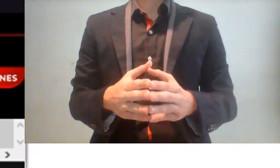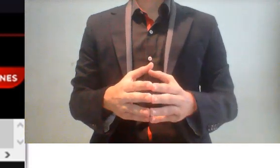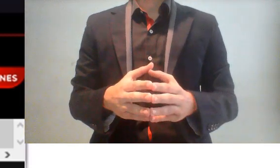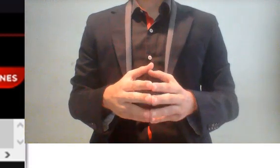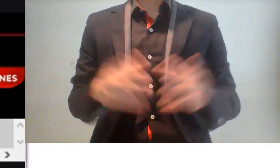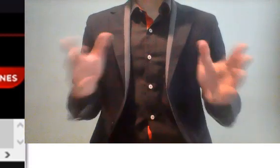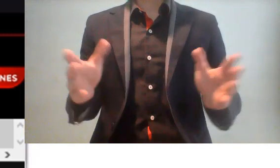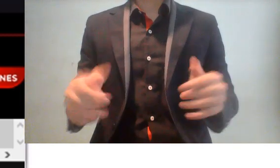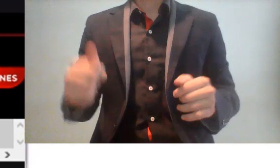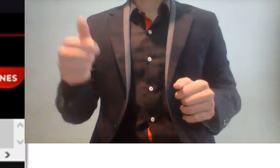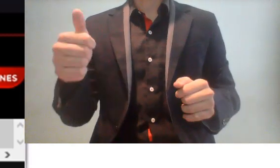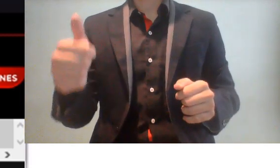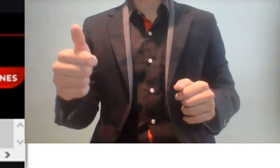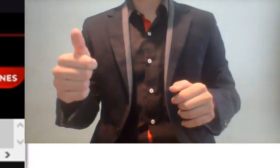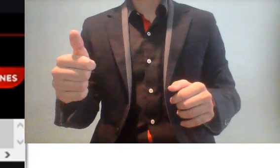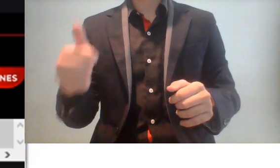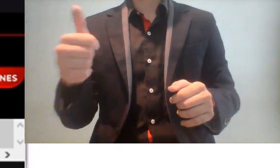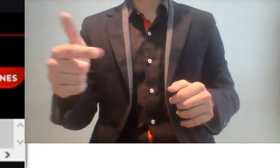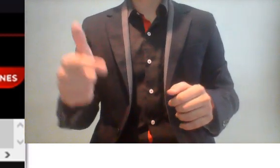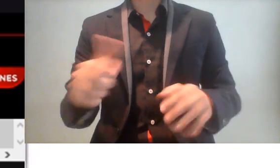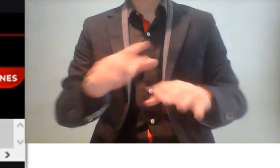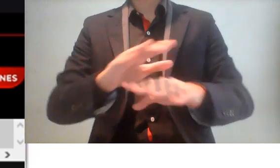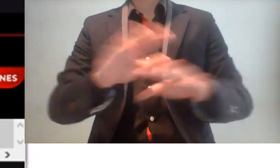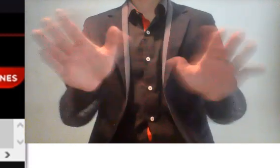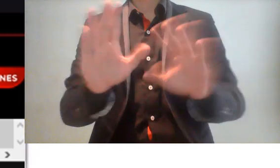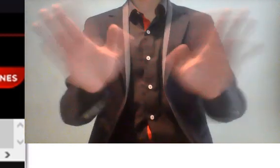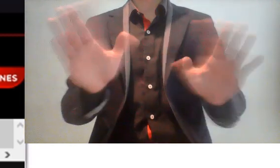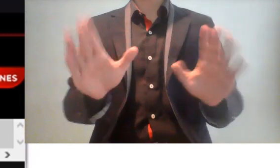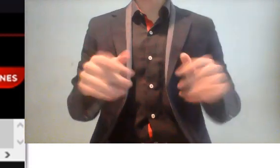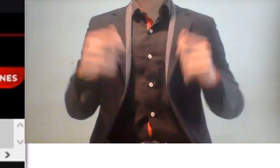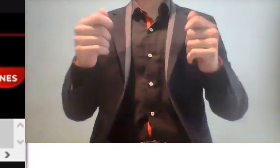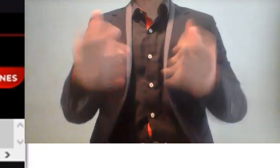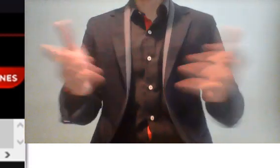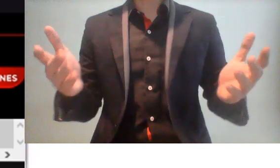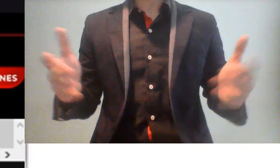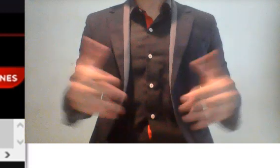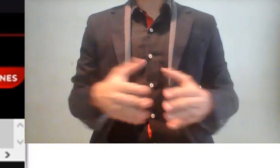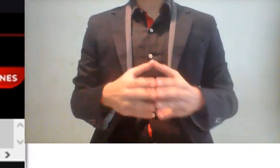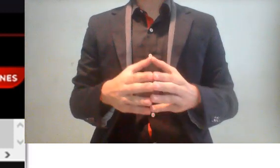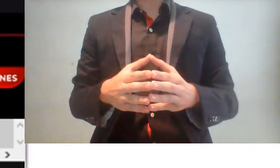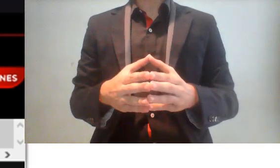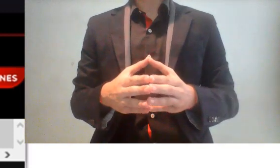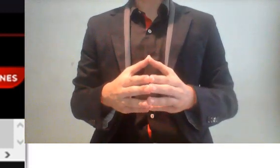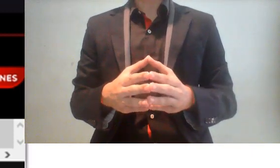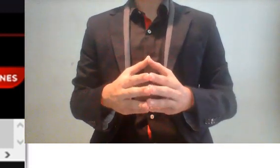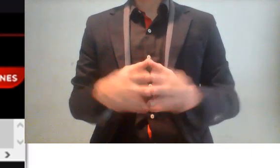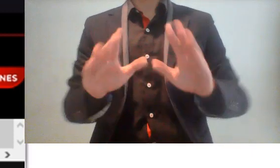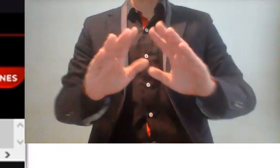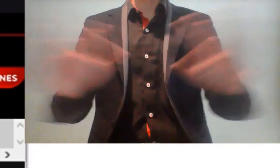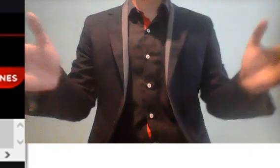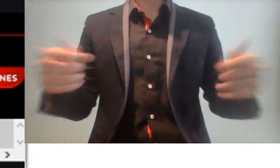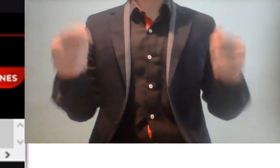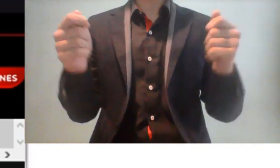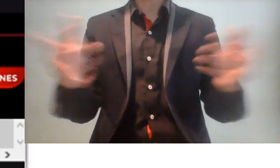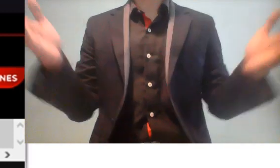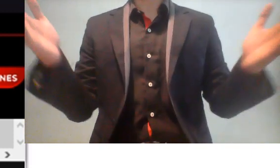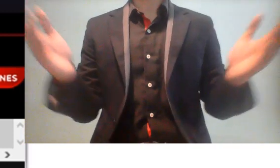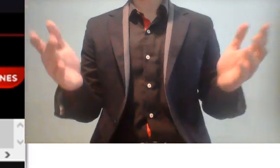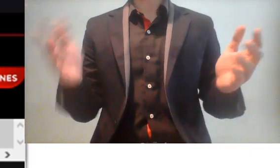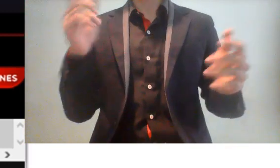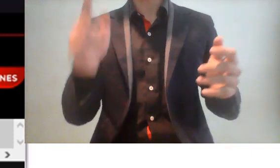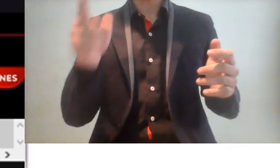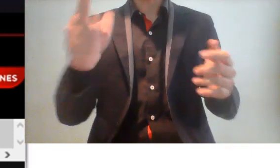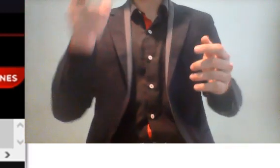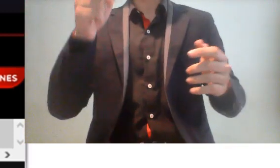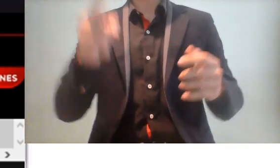apoyos, ¿qué pasó? Los panistas y priistas dijeron, no, no, no, no, ¿cómo le vamos a dar apoyo a los pobres? No, no, no hay que darle apoyos